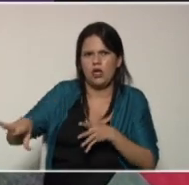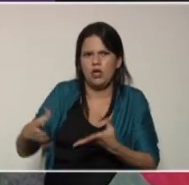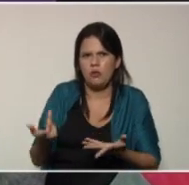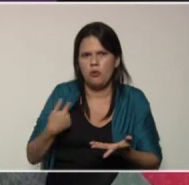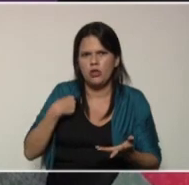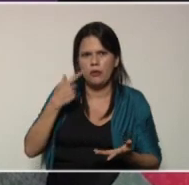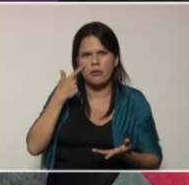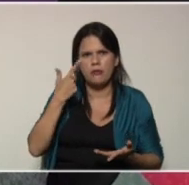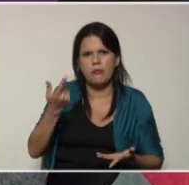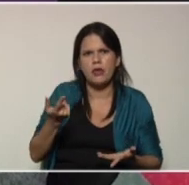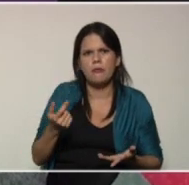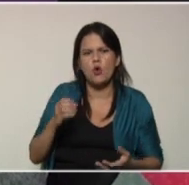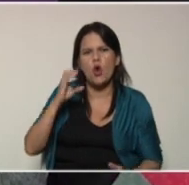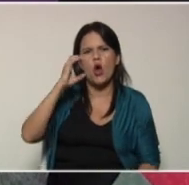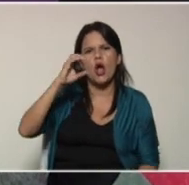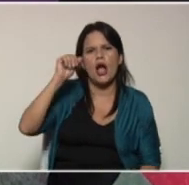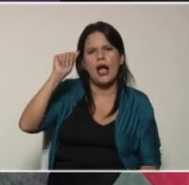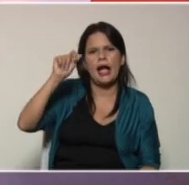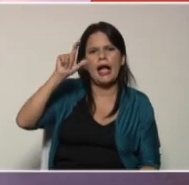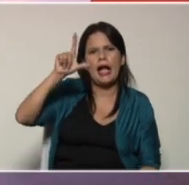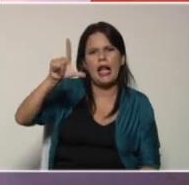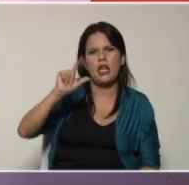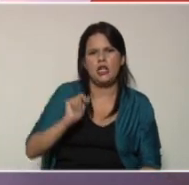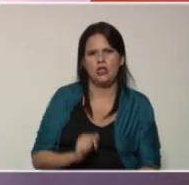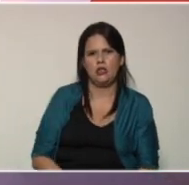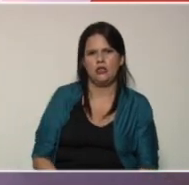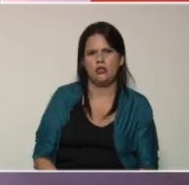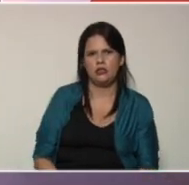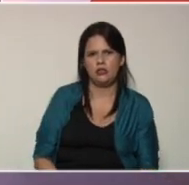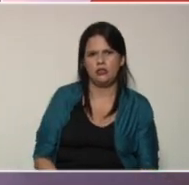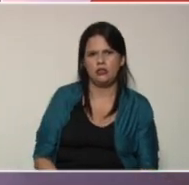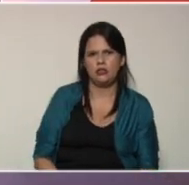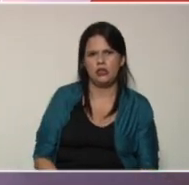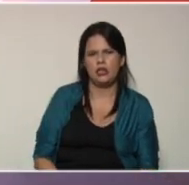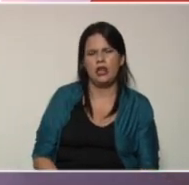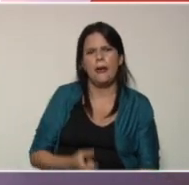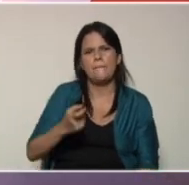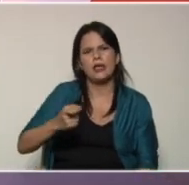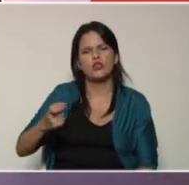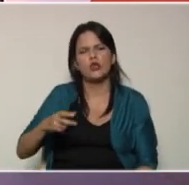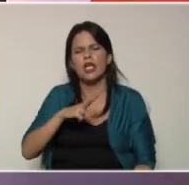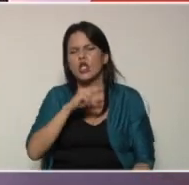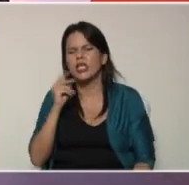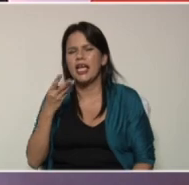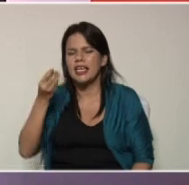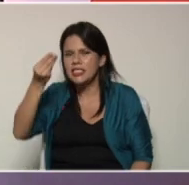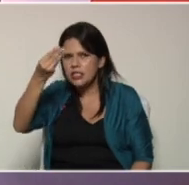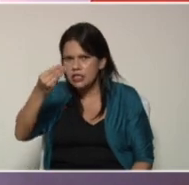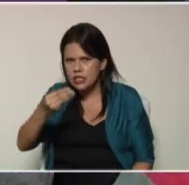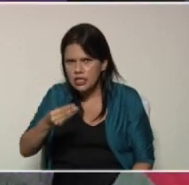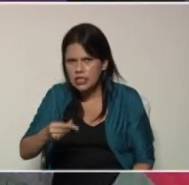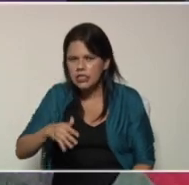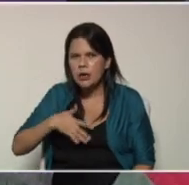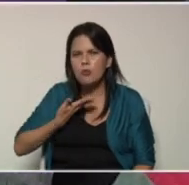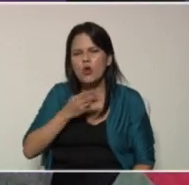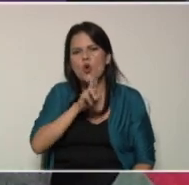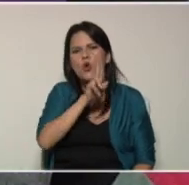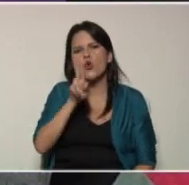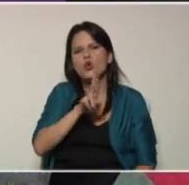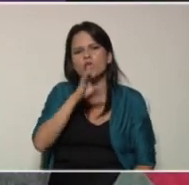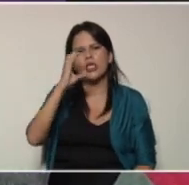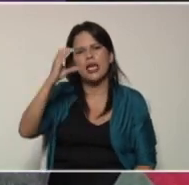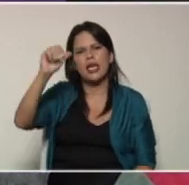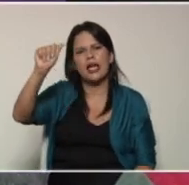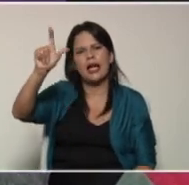cal. Esto es ceniza pero las personas que no tengan ceniza pueden utilizar cal. Muy bien. Recolectemos